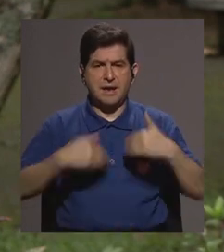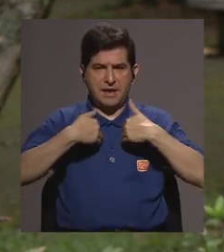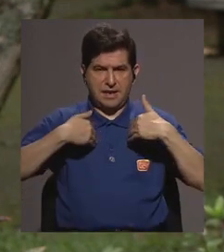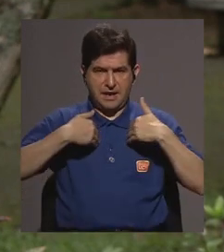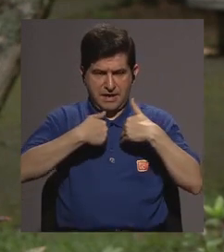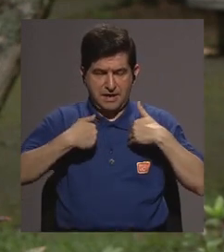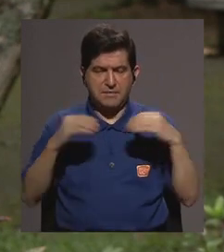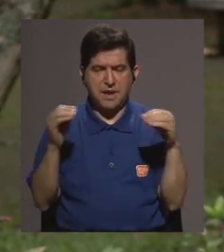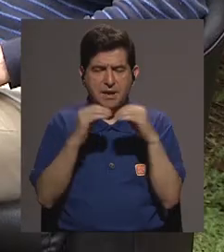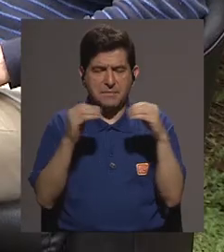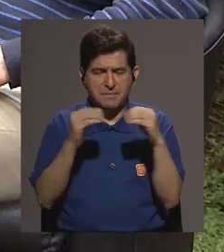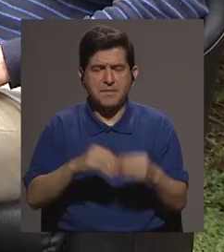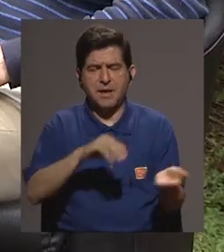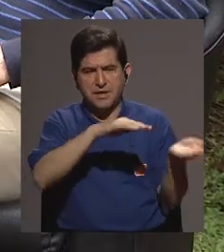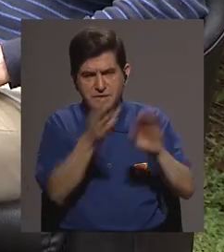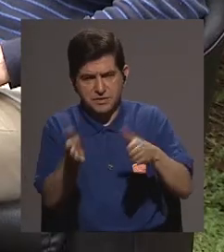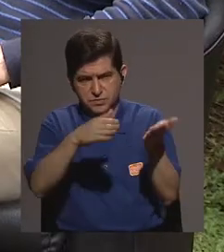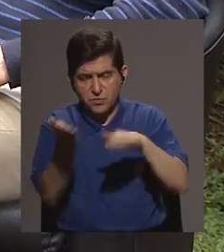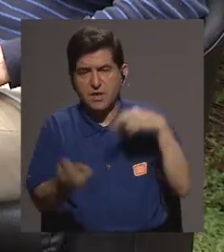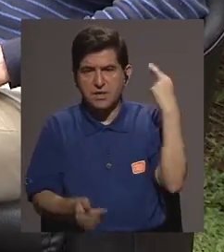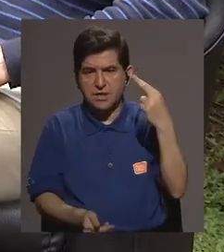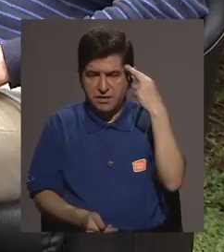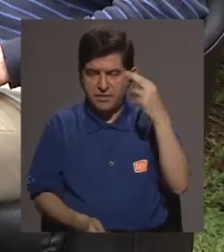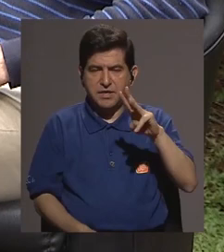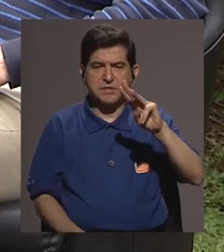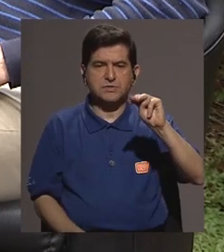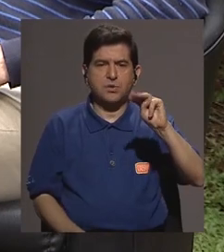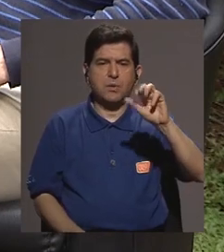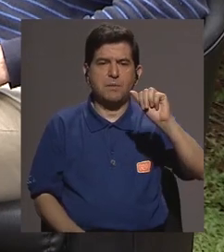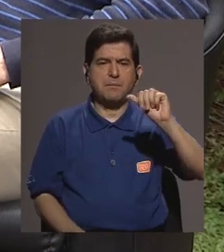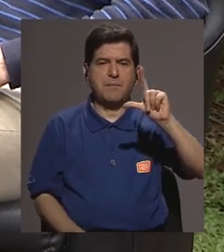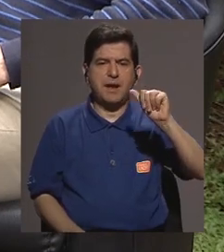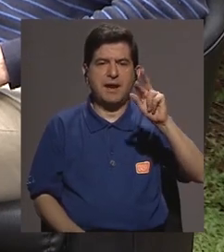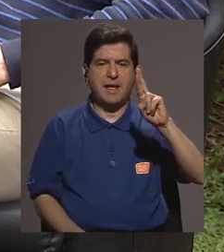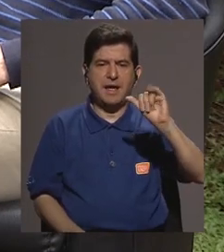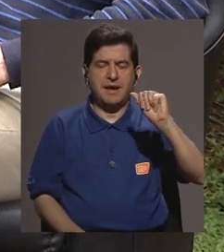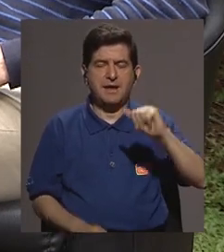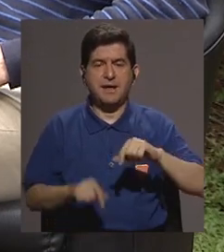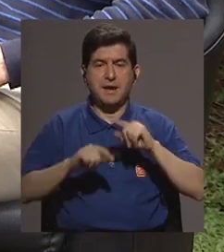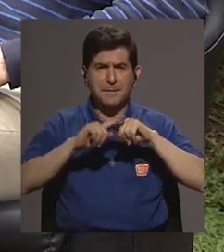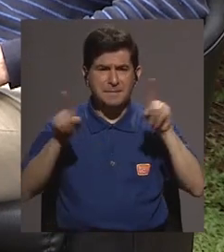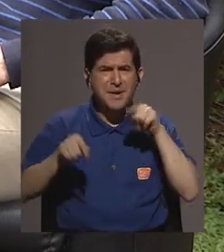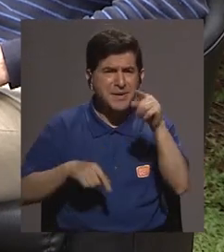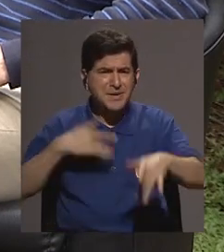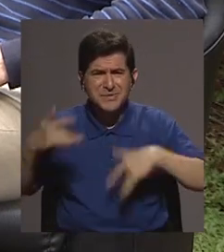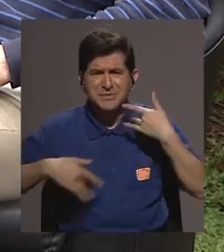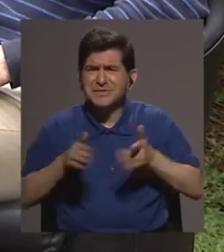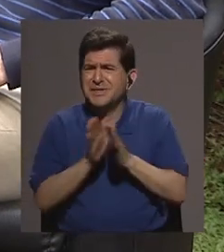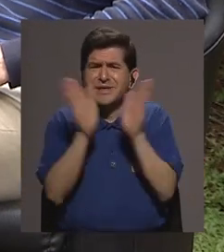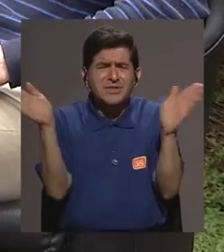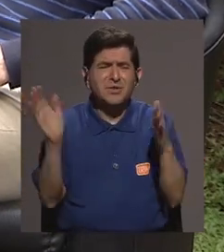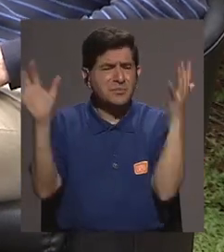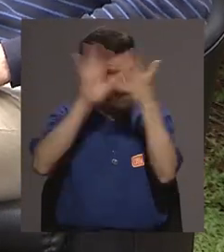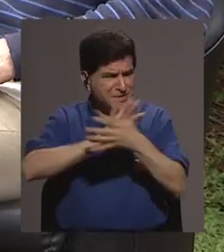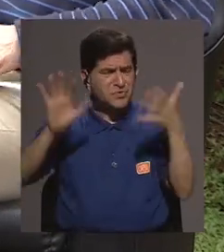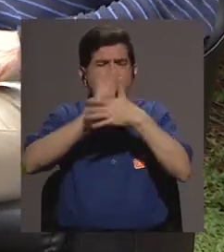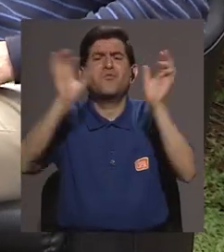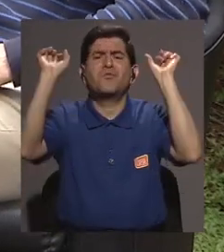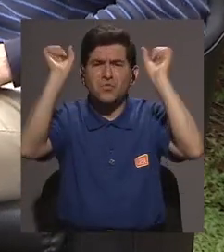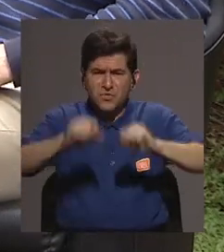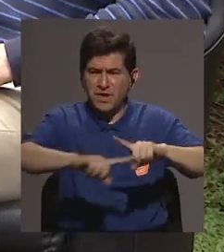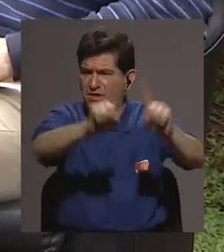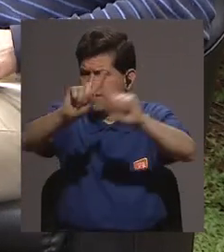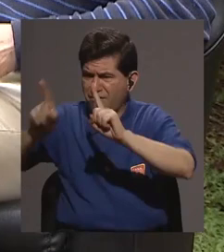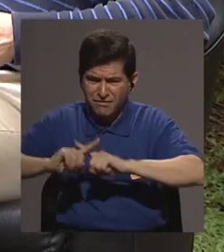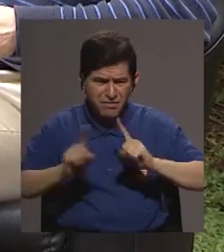más letal del mundo debido a las muertes por malaria Doctor, ahora esos síntomas son como muy generales y se podría confundir